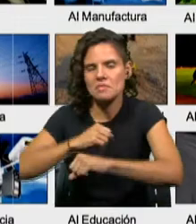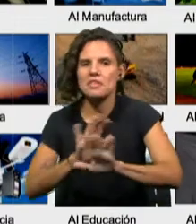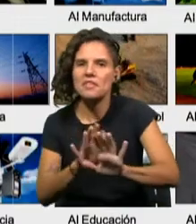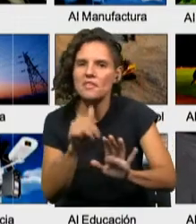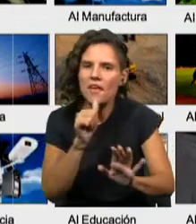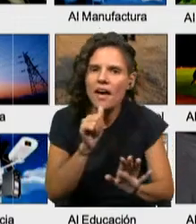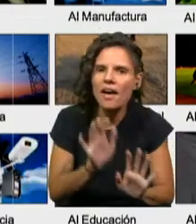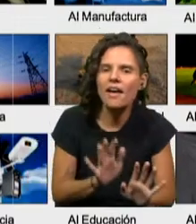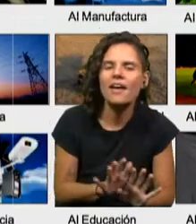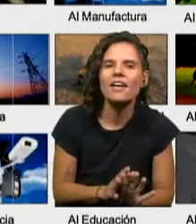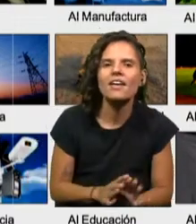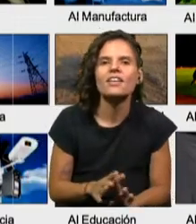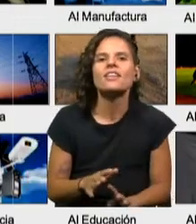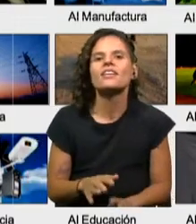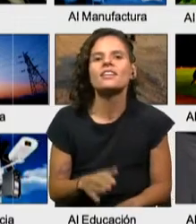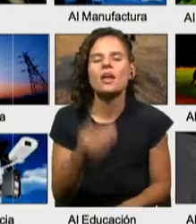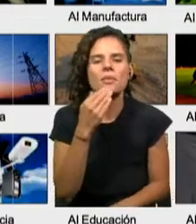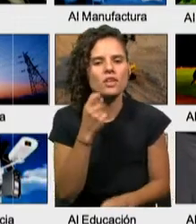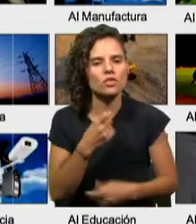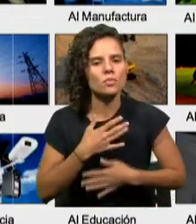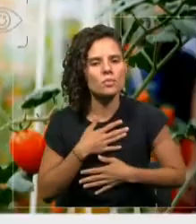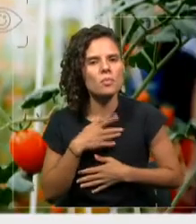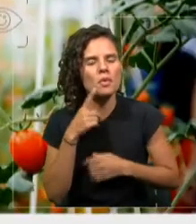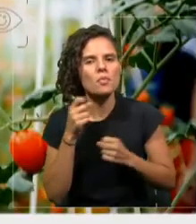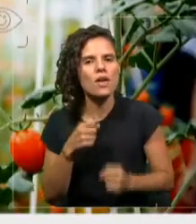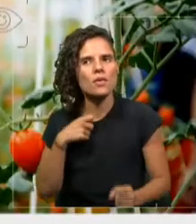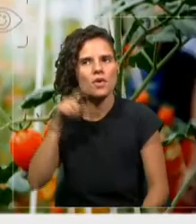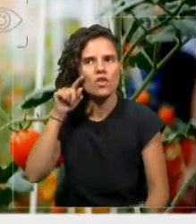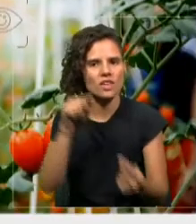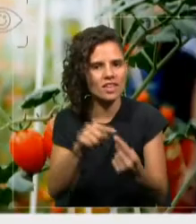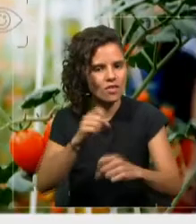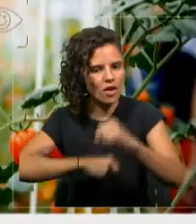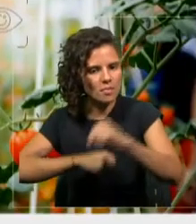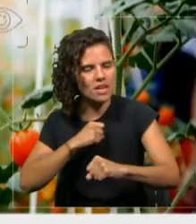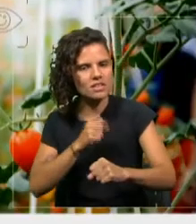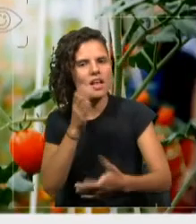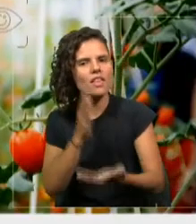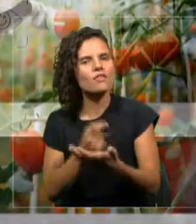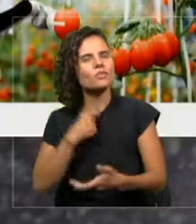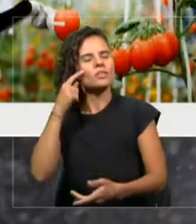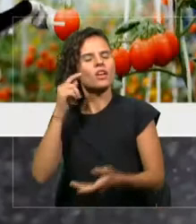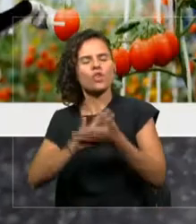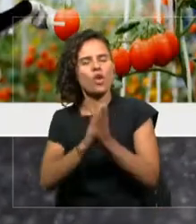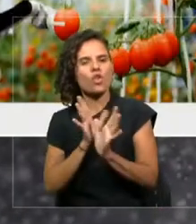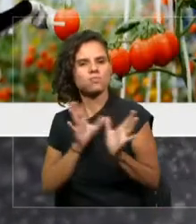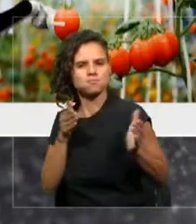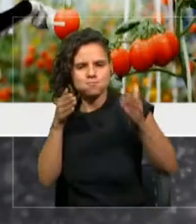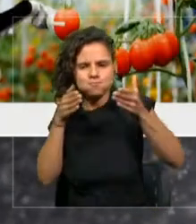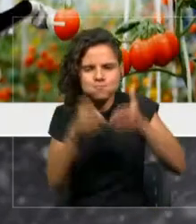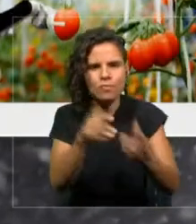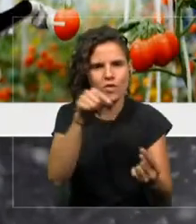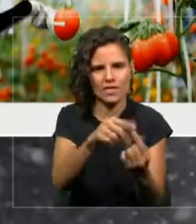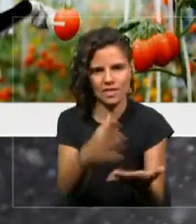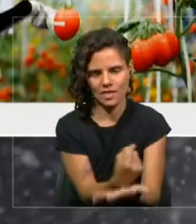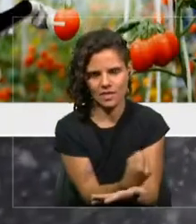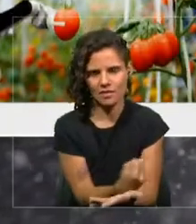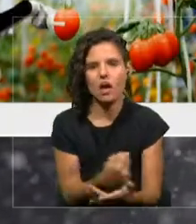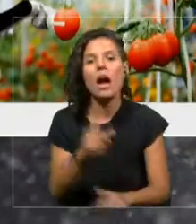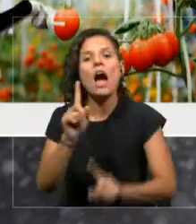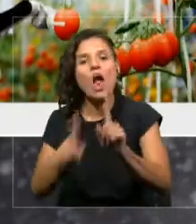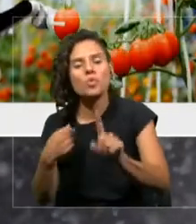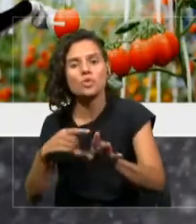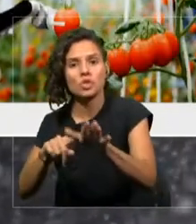de los mismos hace el cumplimiento de los objetivos de la organización. Vamos a platicar de algunos casos de uso de inteligencia artificial